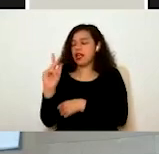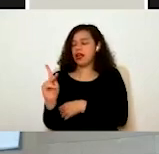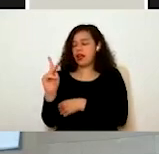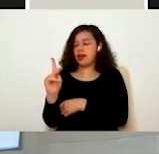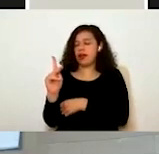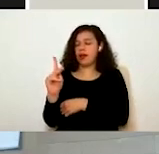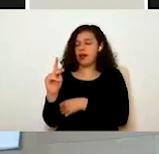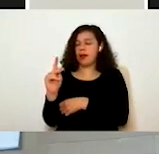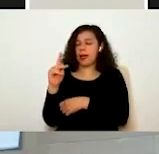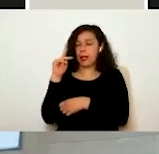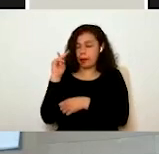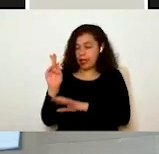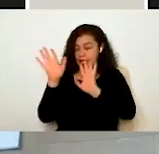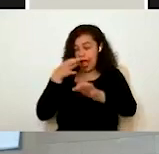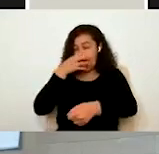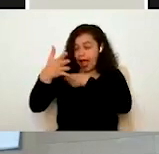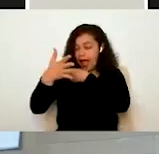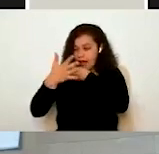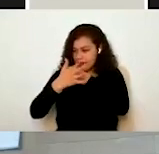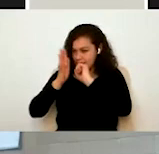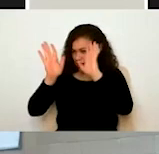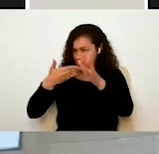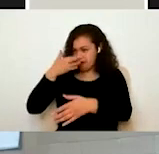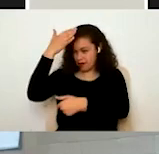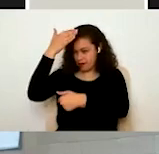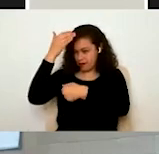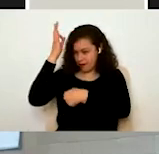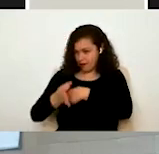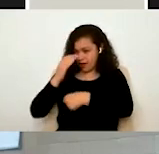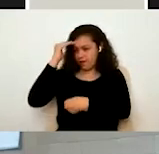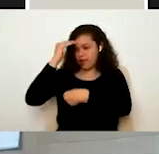con la que estábamos haciendo el ejemplo, es porque el trámite ya ha concluido.